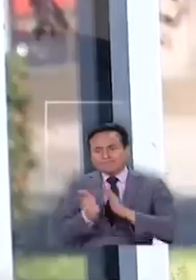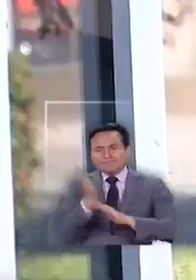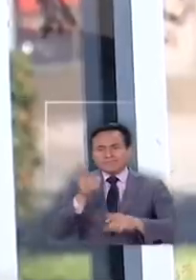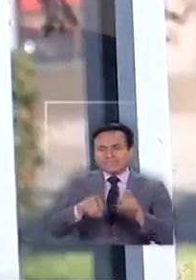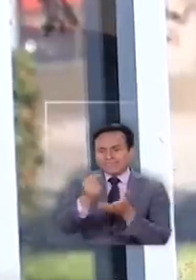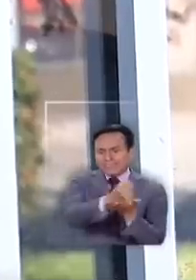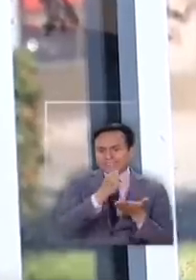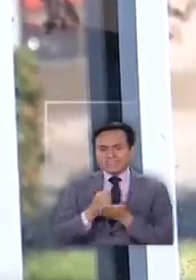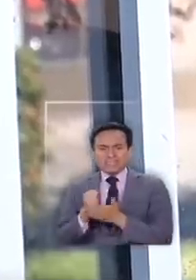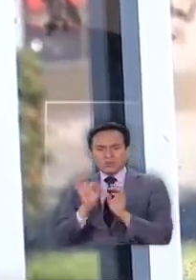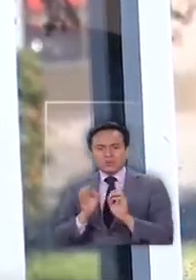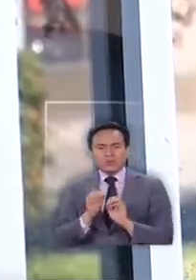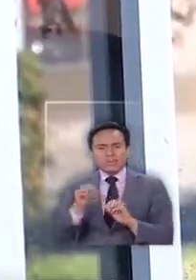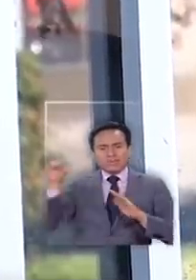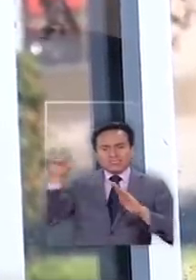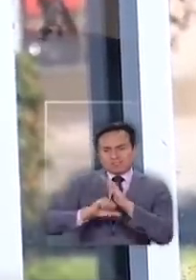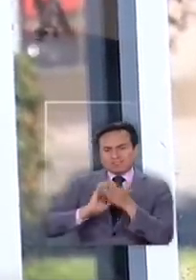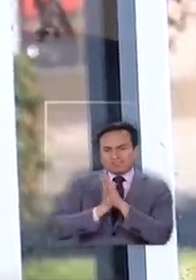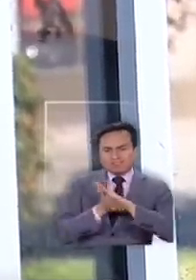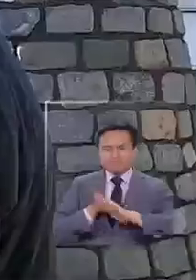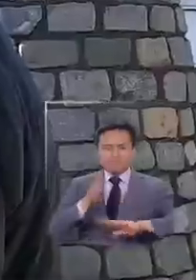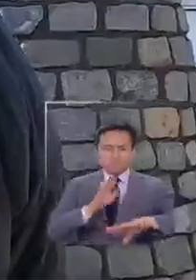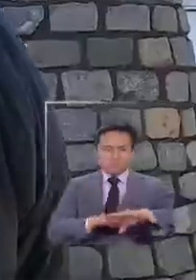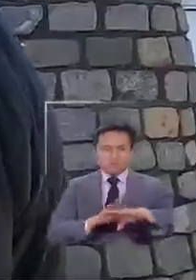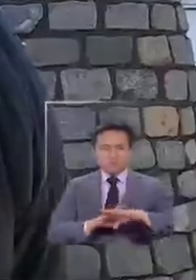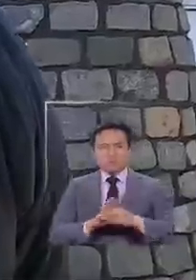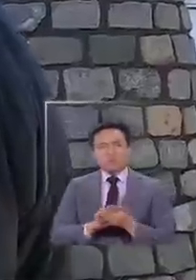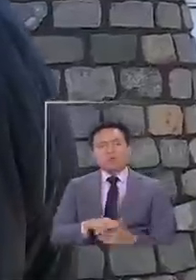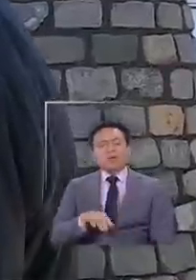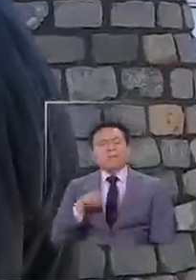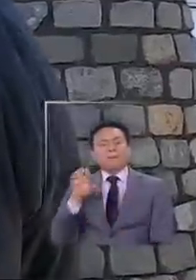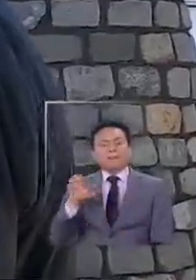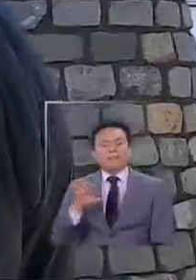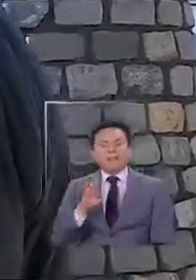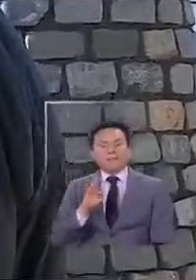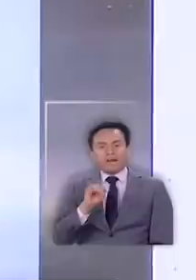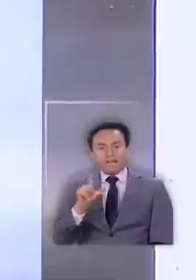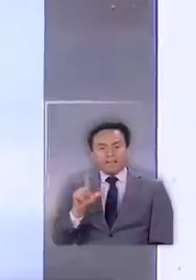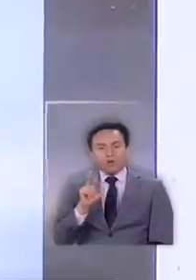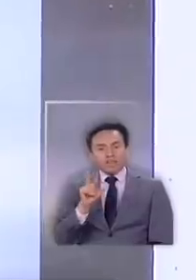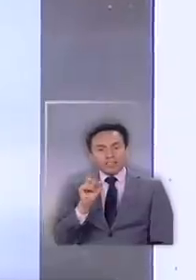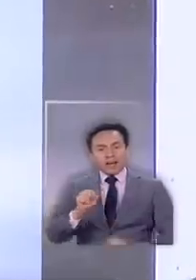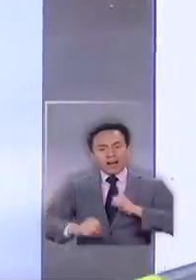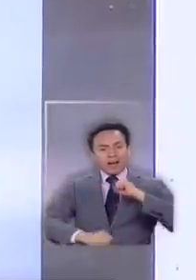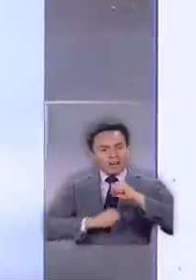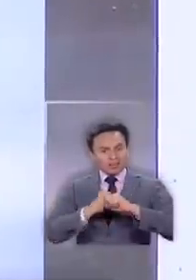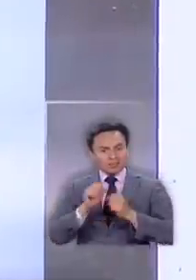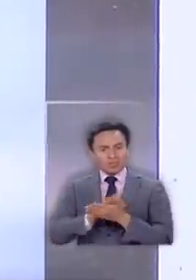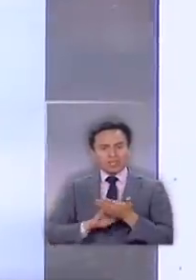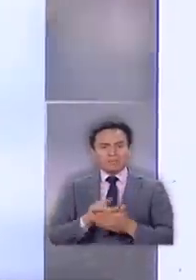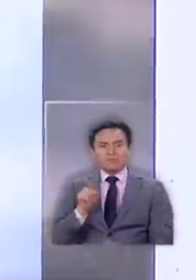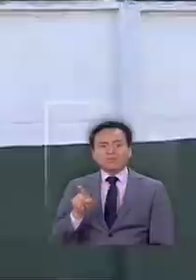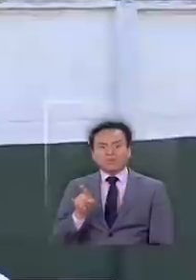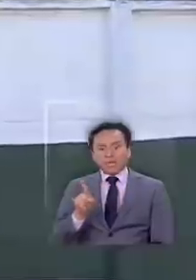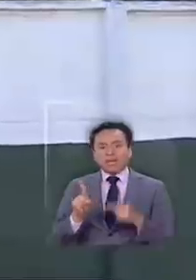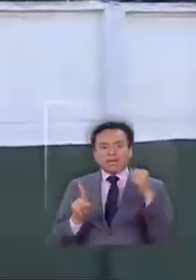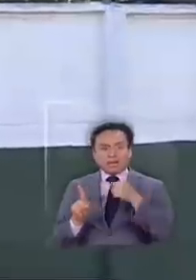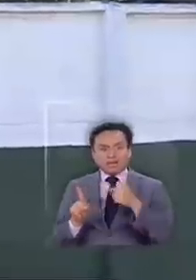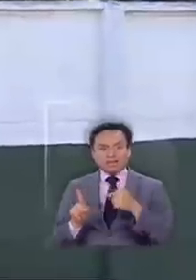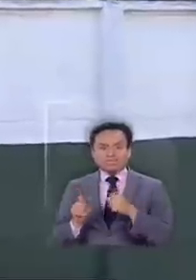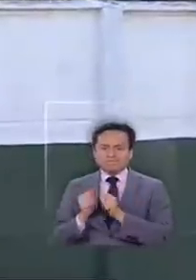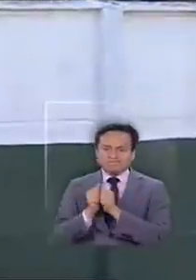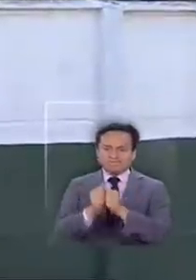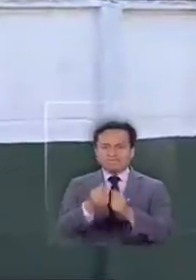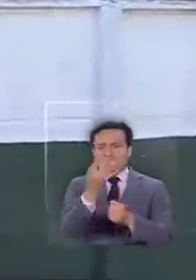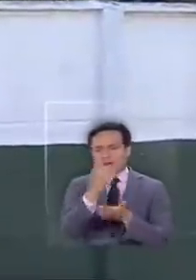de sus casas en el periodo de cuarentena total, como el padre de don Rafael, de 80 años. Para poder llevarlo, para hacerle su